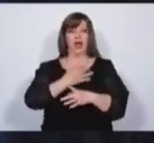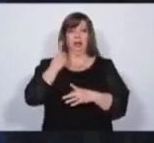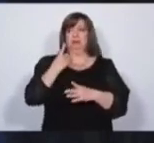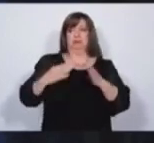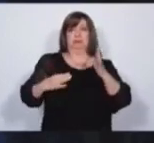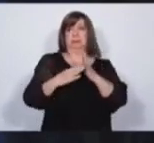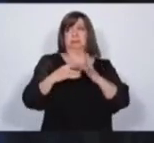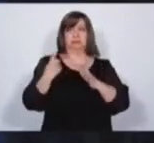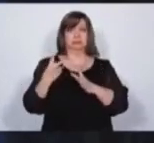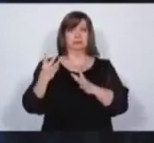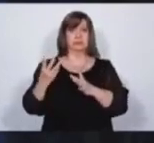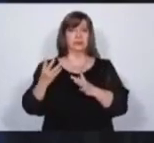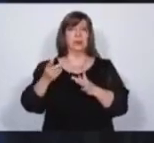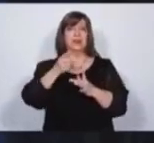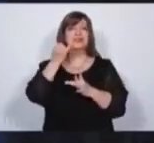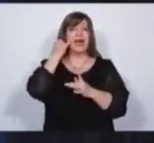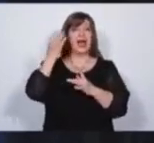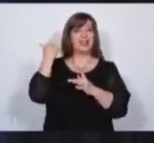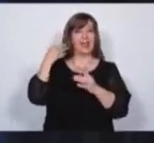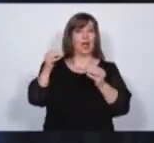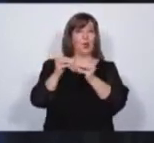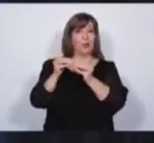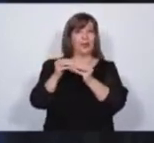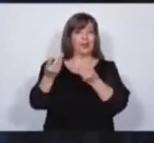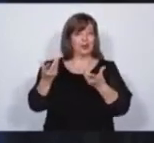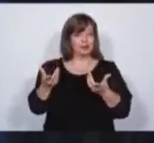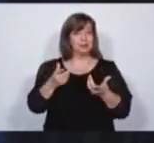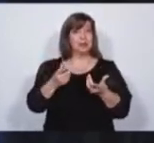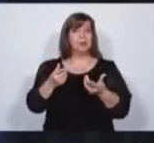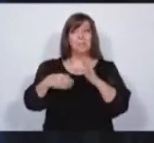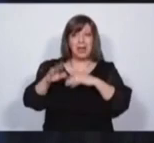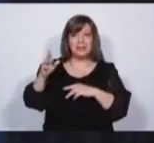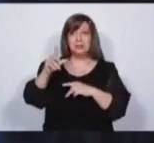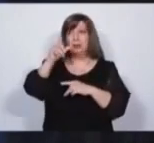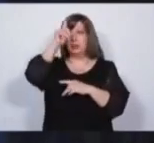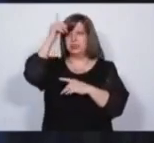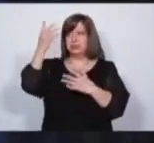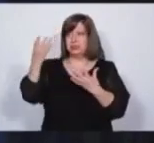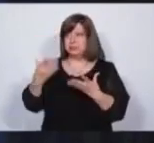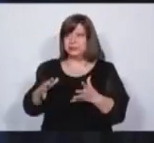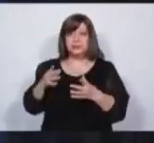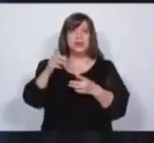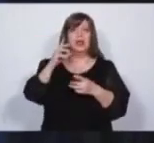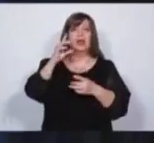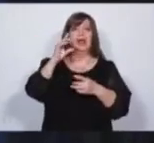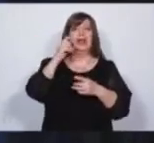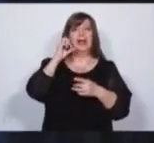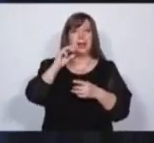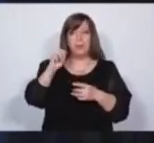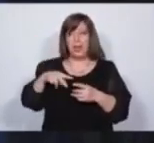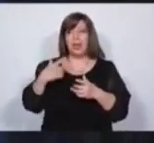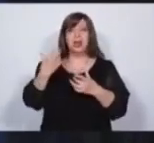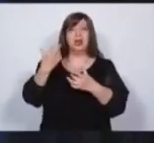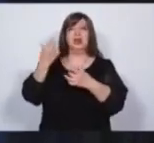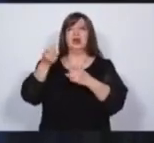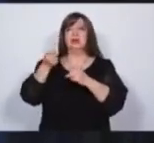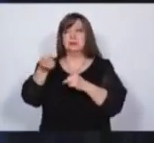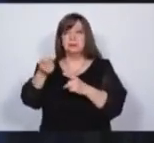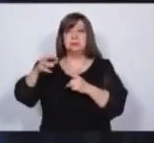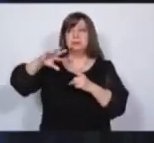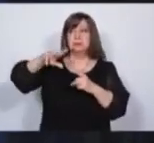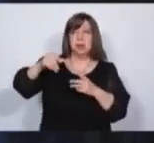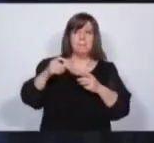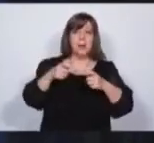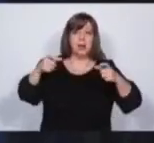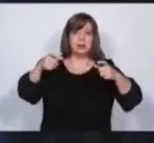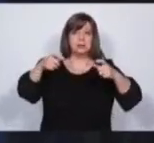en un aumento de los índices de criminalidad y de la vulnerabilidad de la población ante el crecimiento de esta catástrofe social.